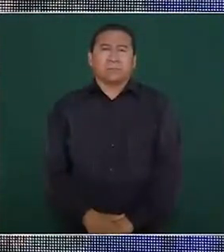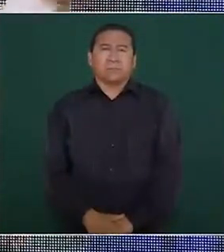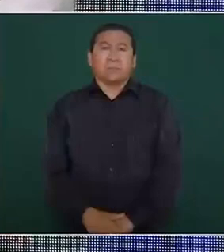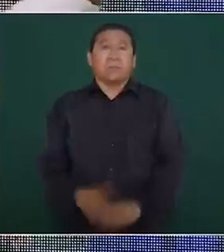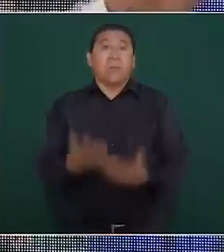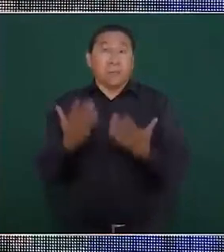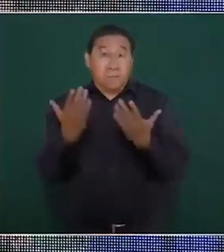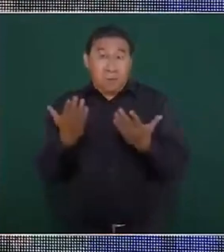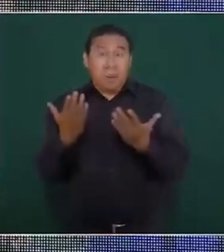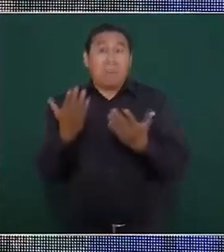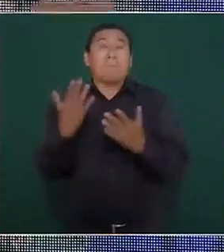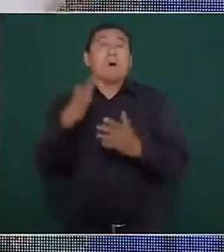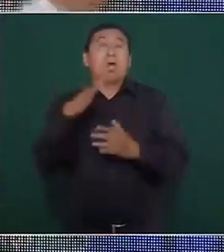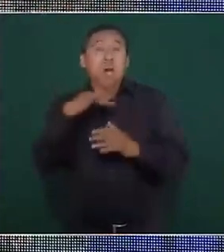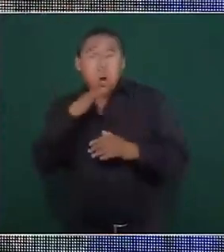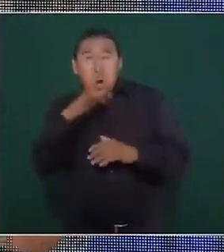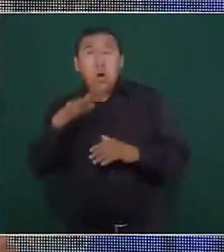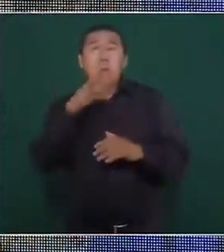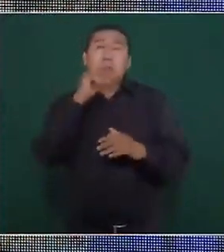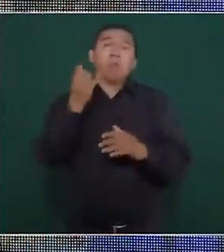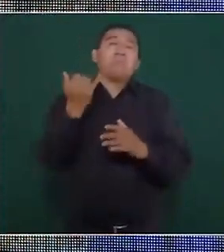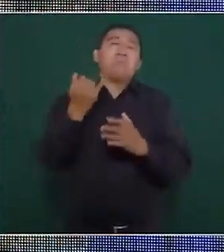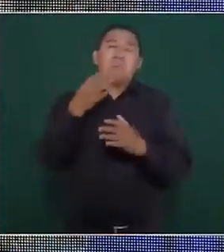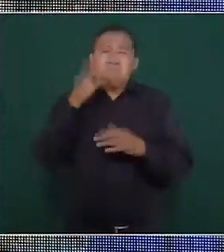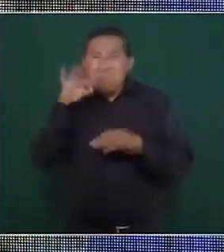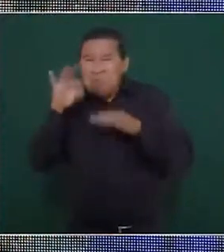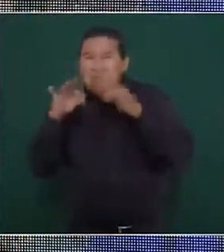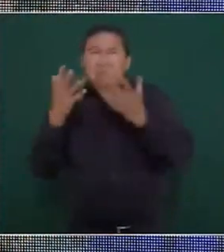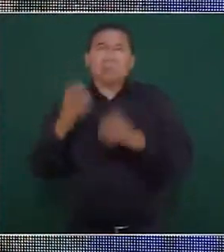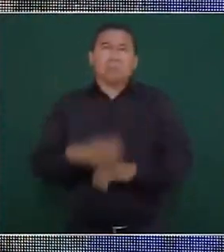por corrupción, por influyentismo.